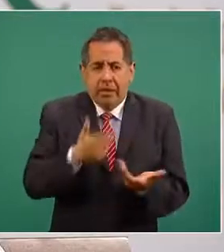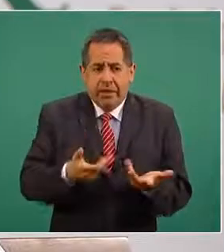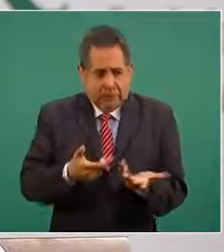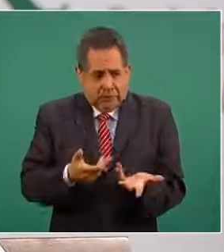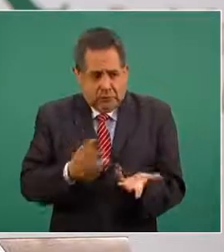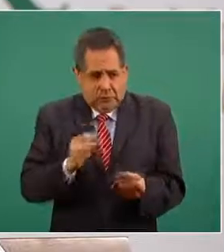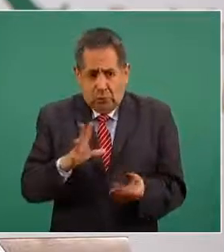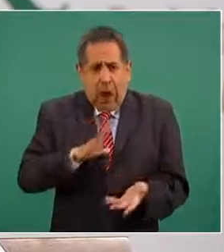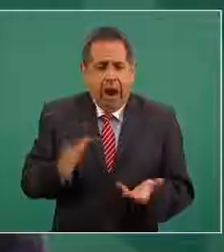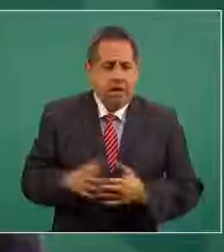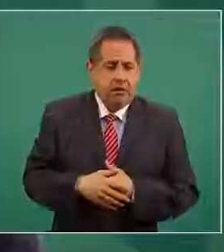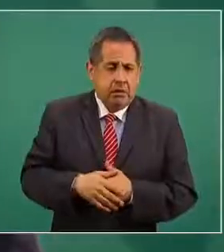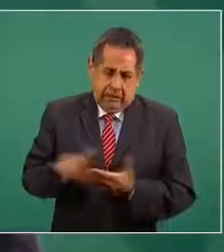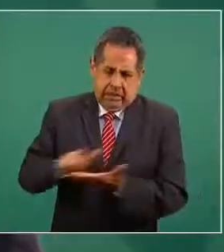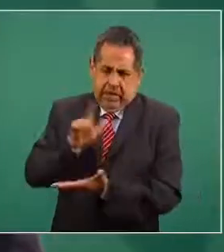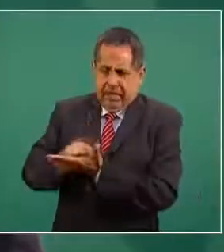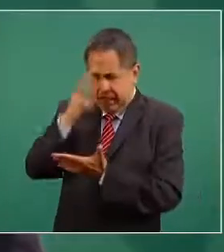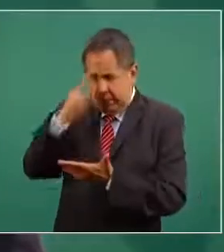¿Te acuerdas la ley vigente?